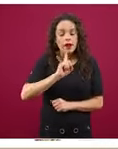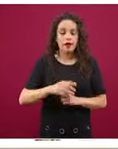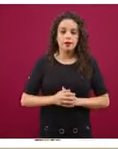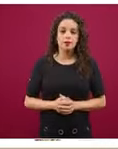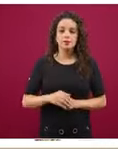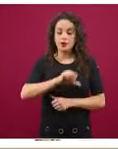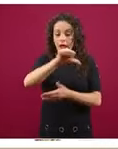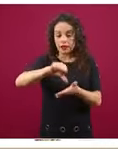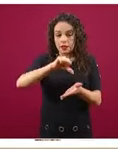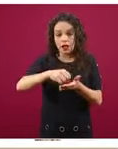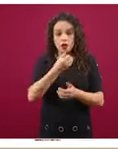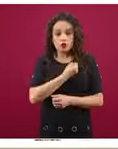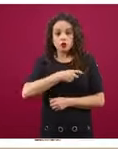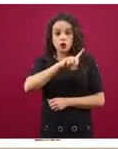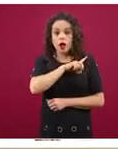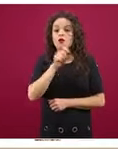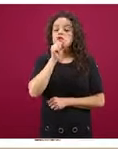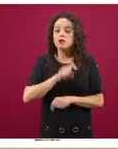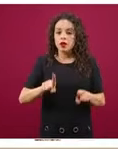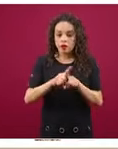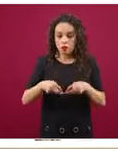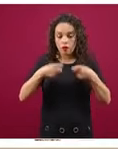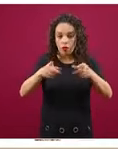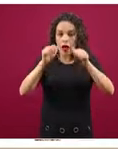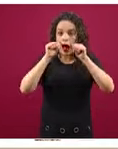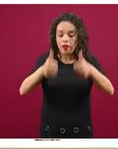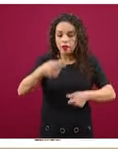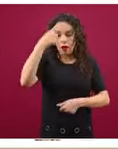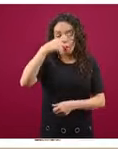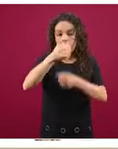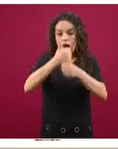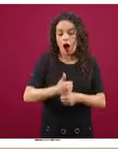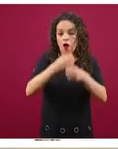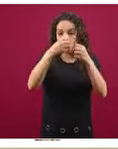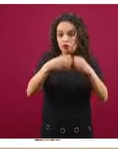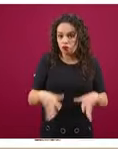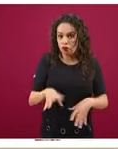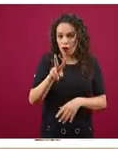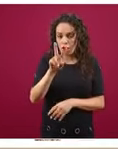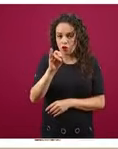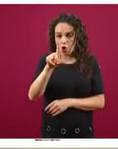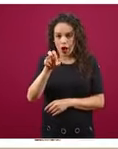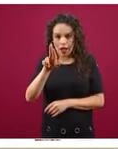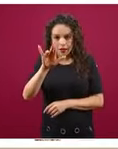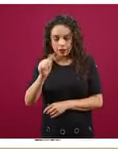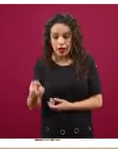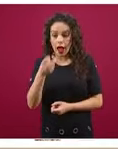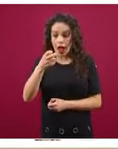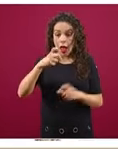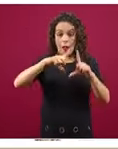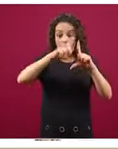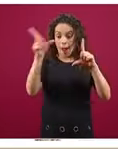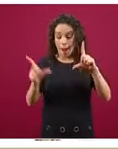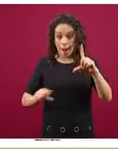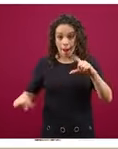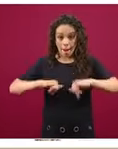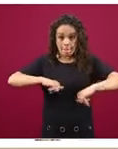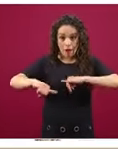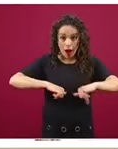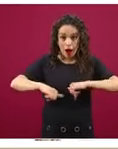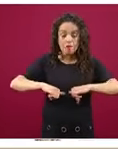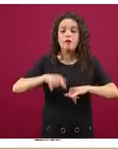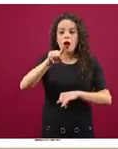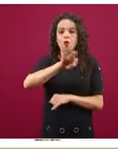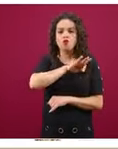atienden también violencia, los DIF estatales, SIPINA. Es un mapa interactivo que ustedes pueden entrar